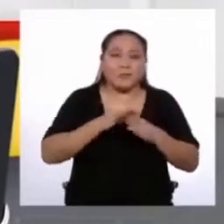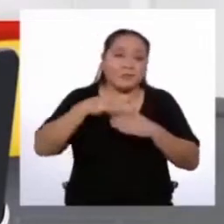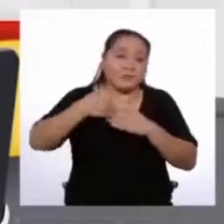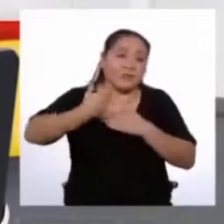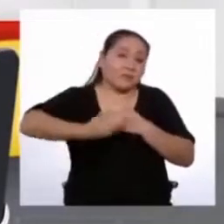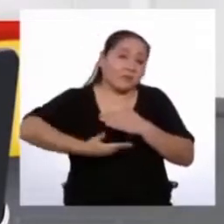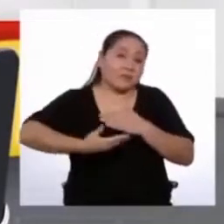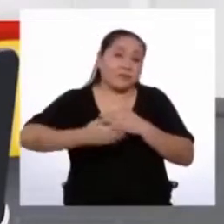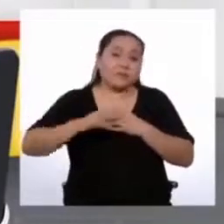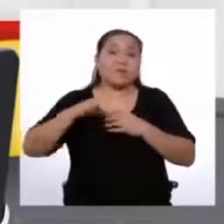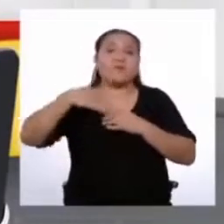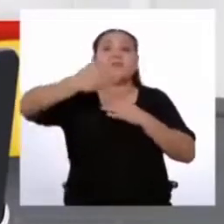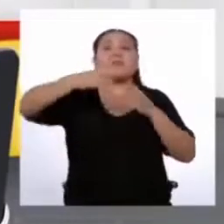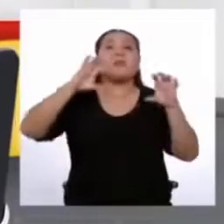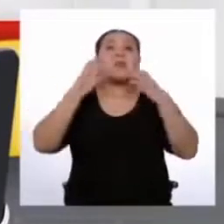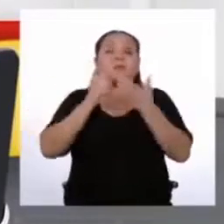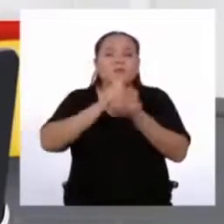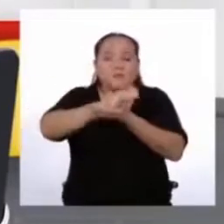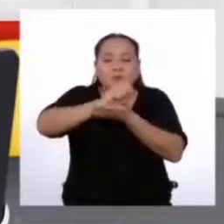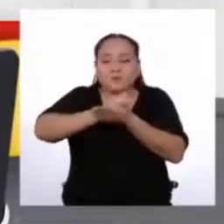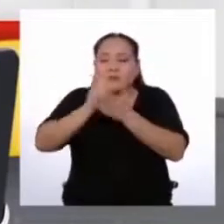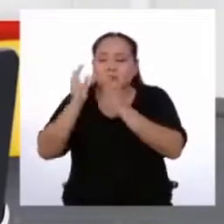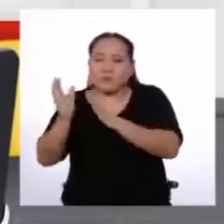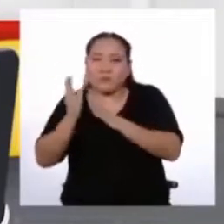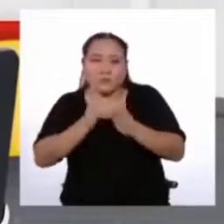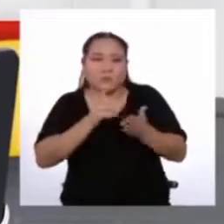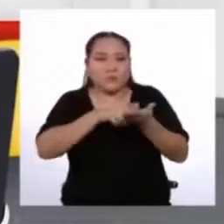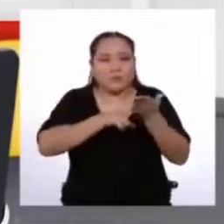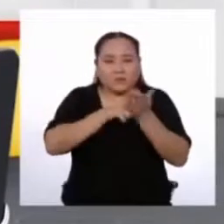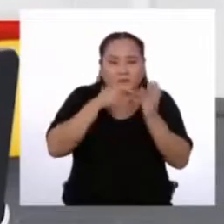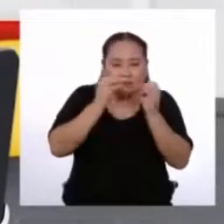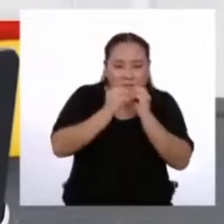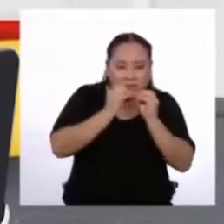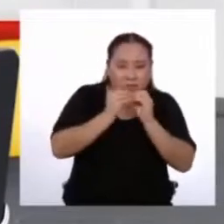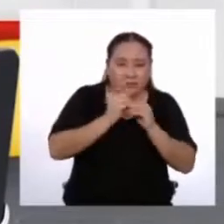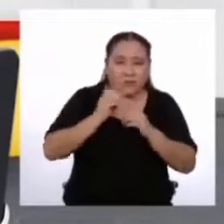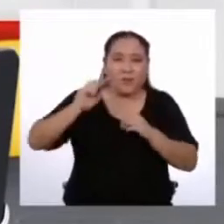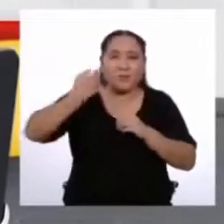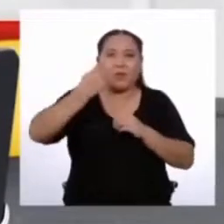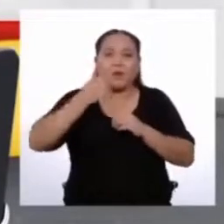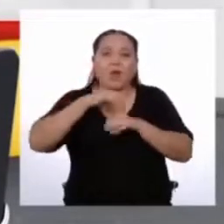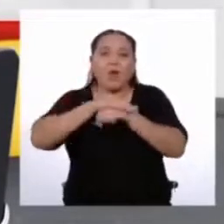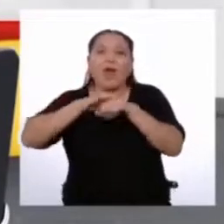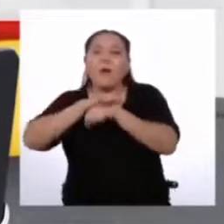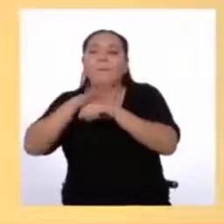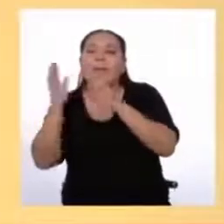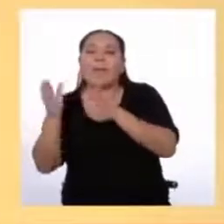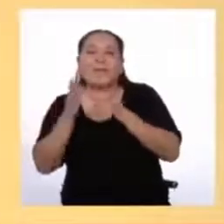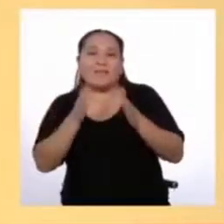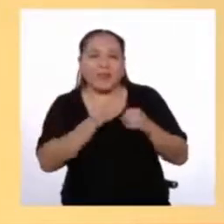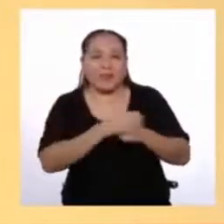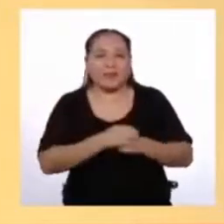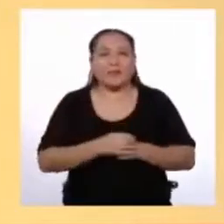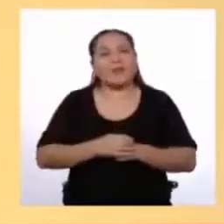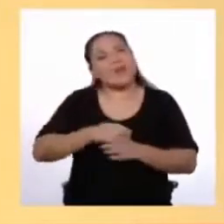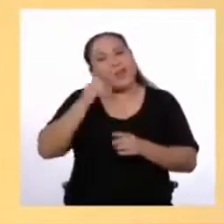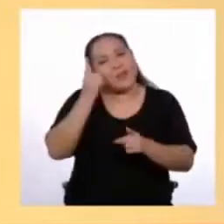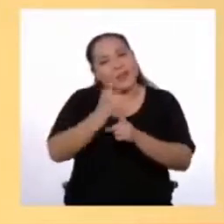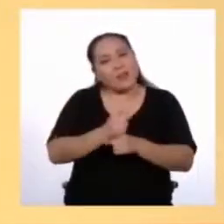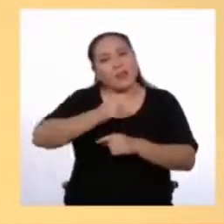la siguiente actividad Vamos a ver la escritura y la corrección Pero primero A planificar Si